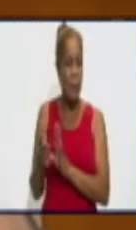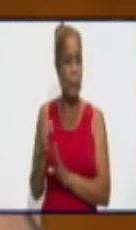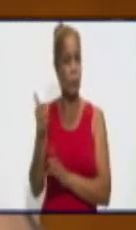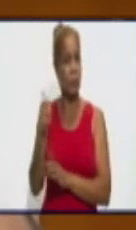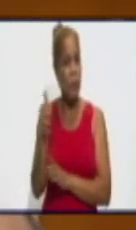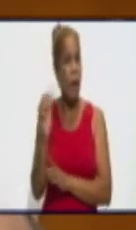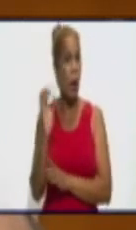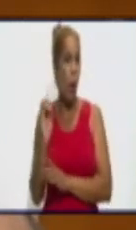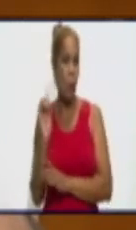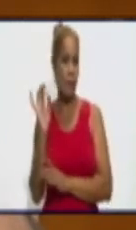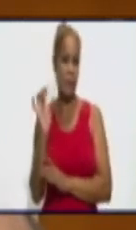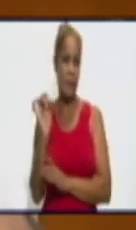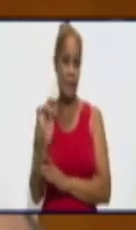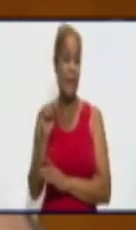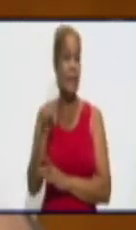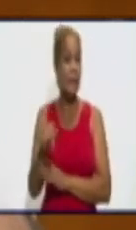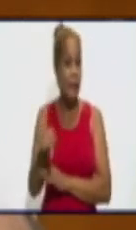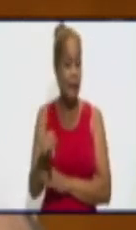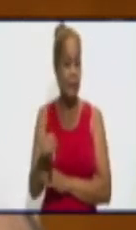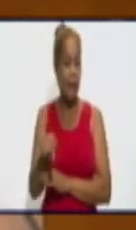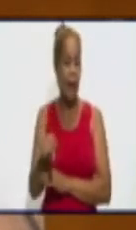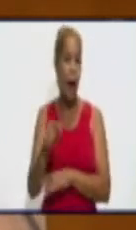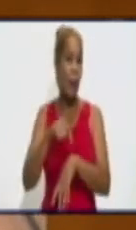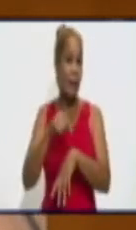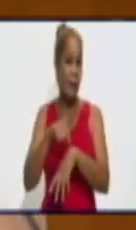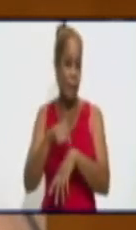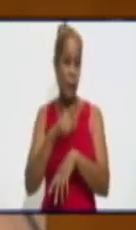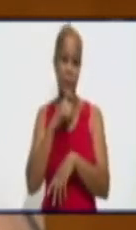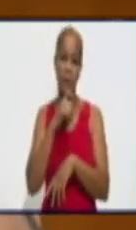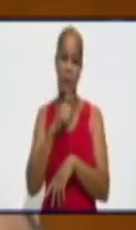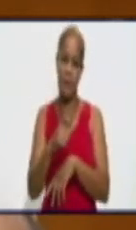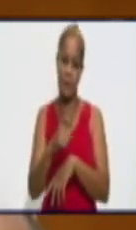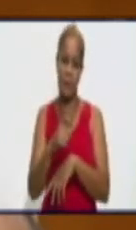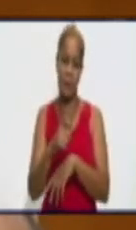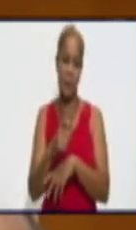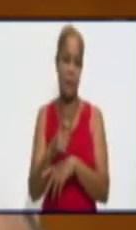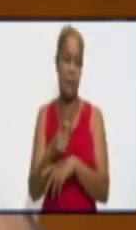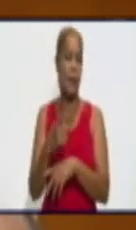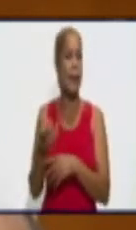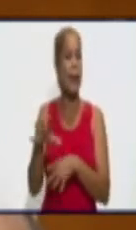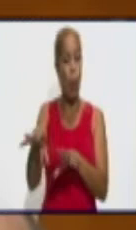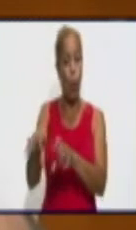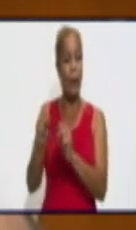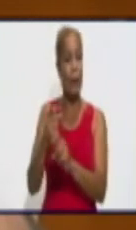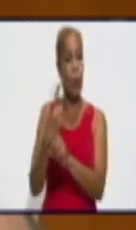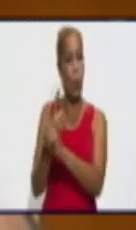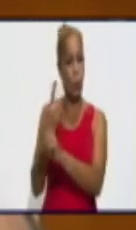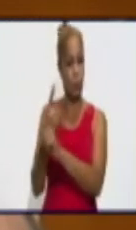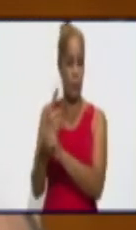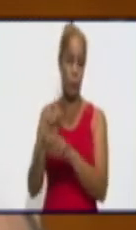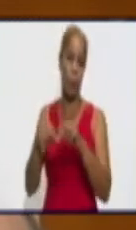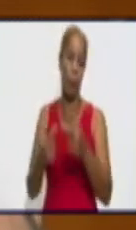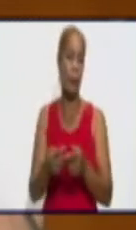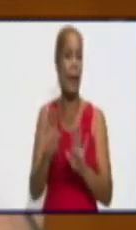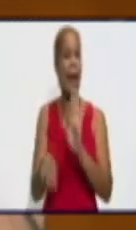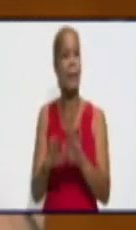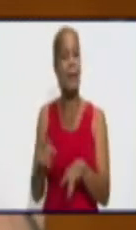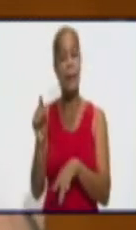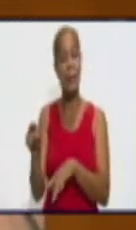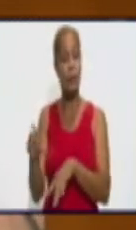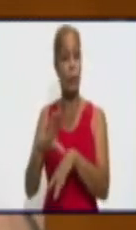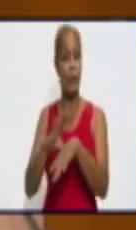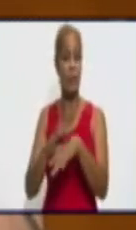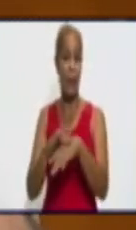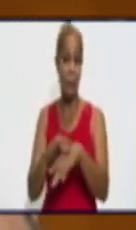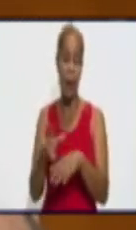difícil hoy lograr ese indicador. Se nos está haciendo difícil en la investigación epidemiológica. Entonces, se